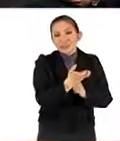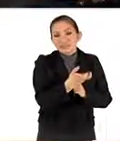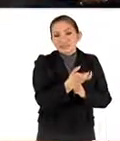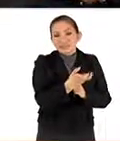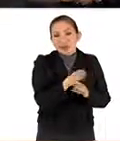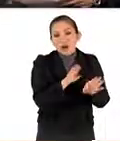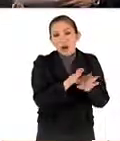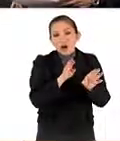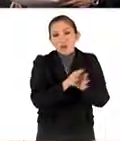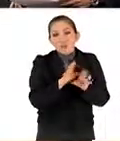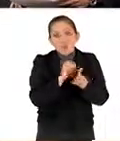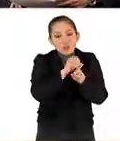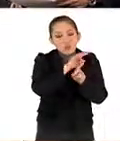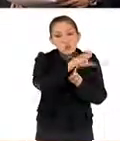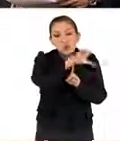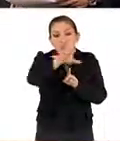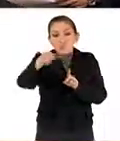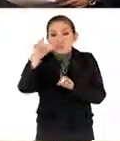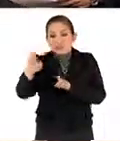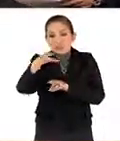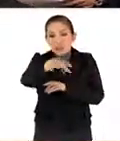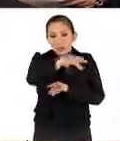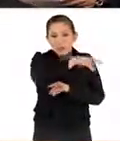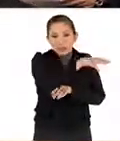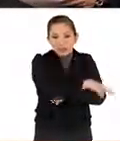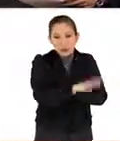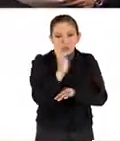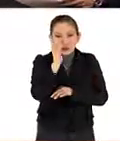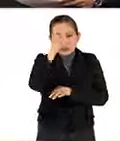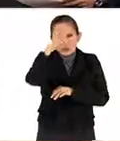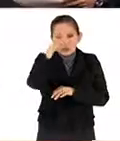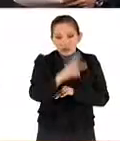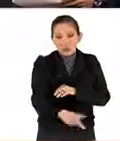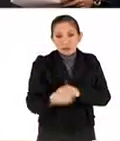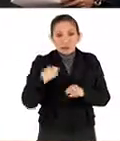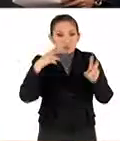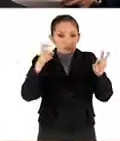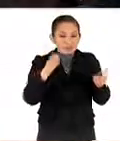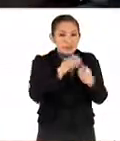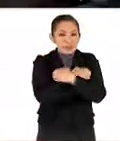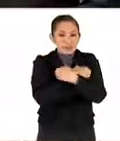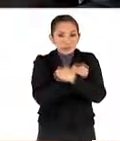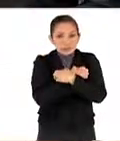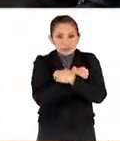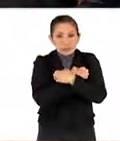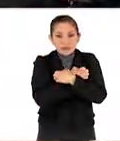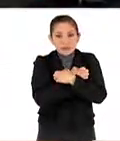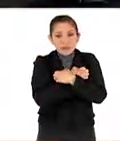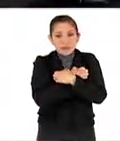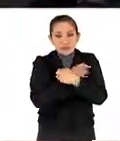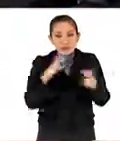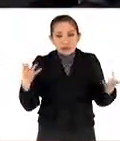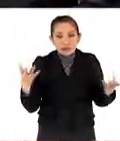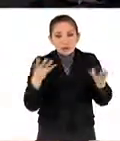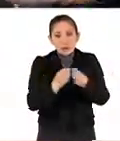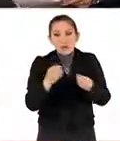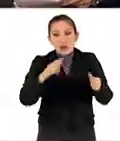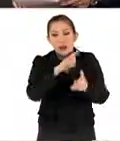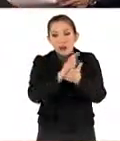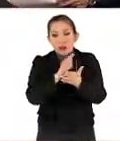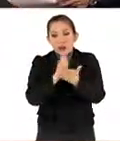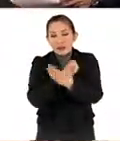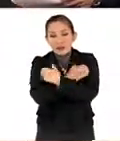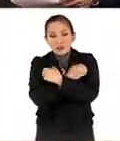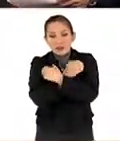impactan todas estas áreas en el futuro de México en materia educativa, encajándolo todo esto con las reformas